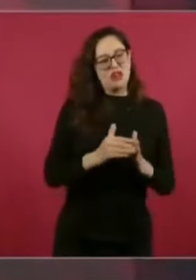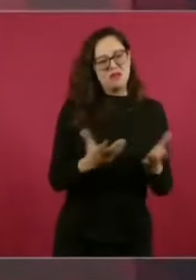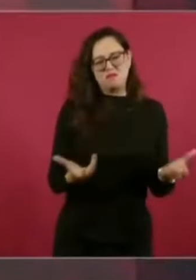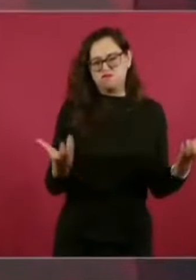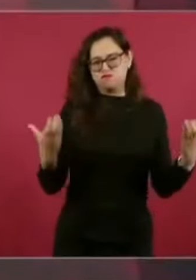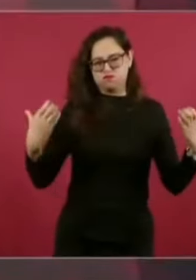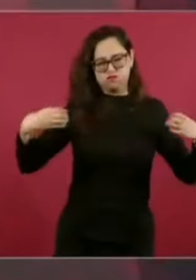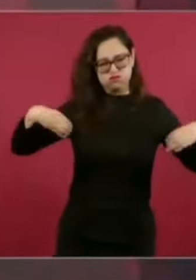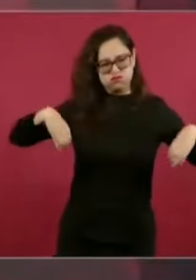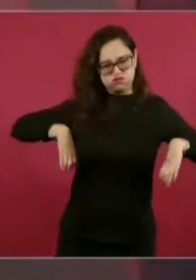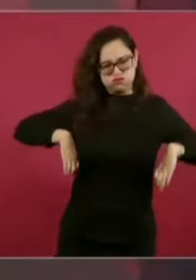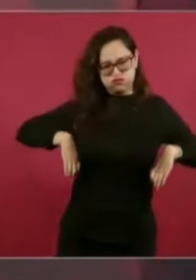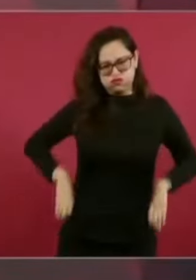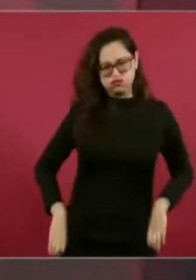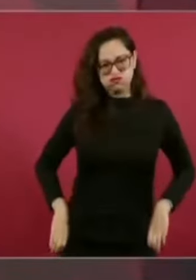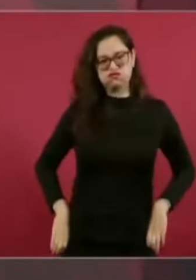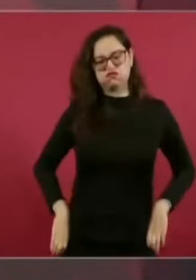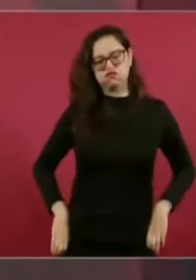son tarascadas.